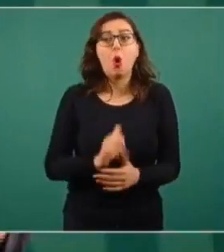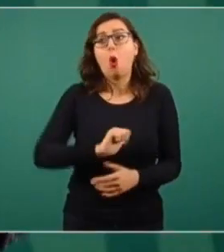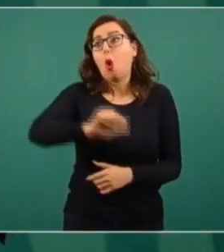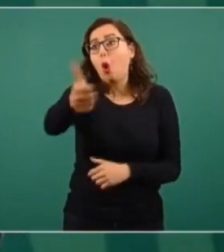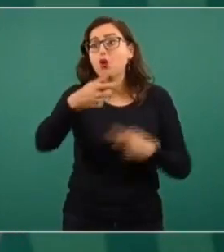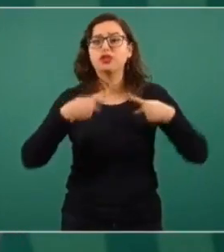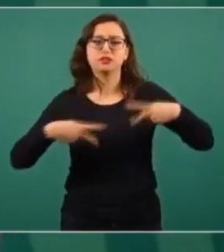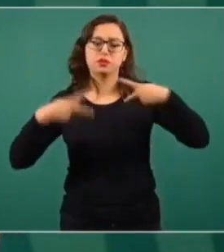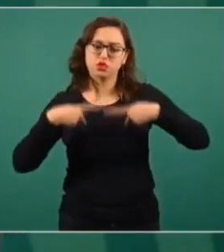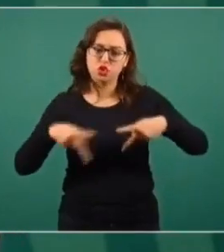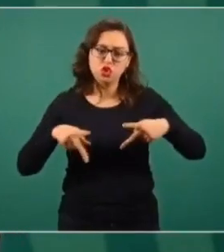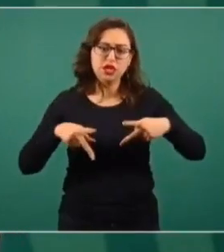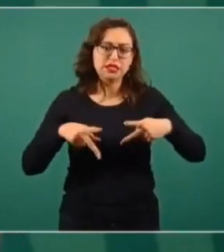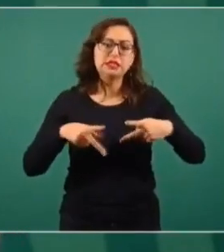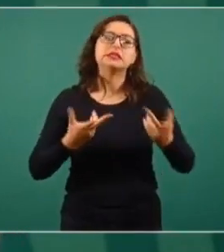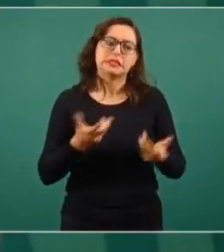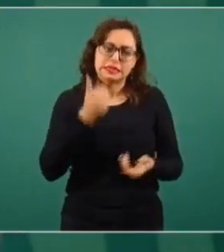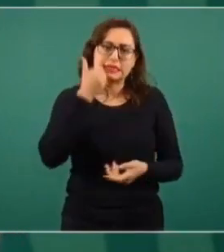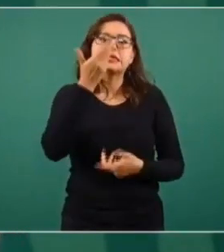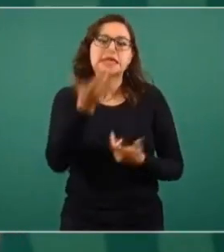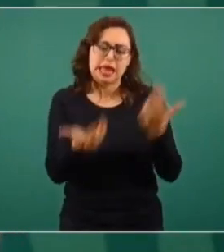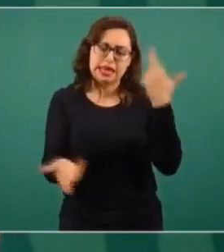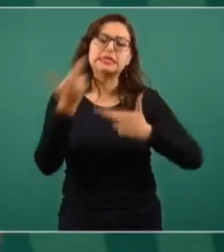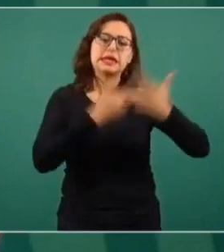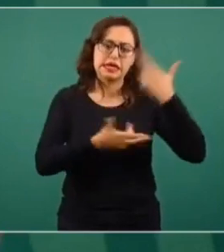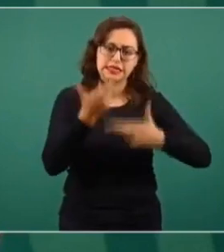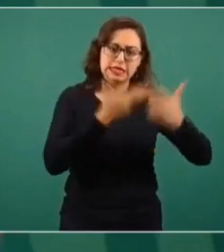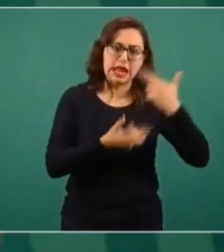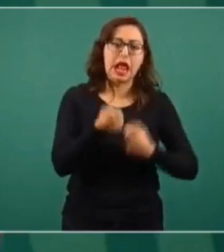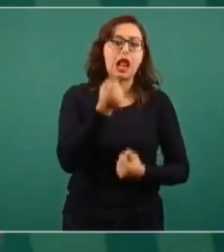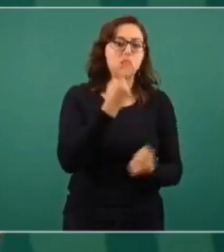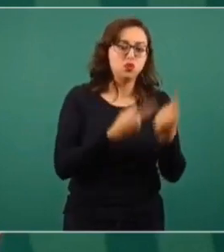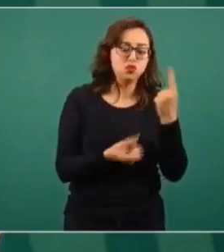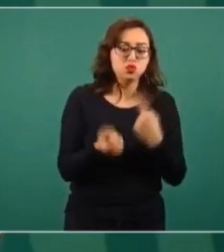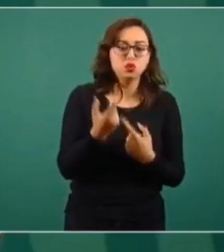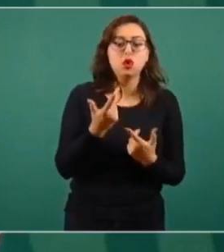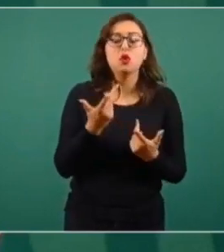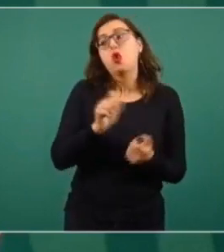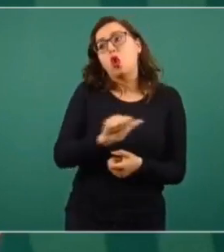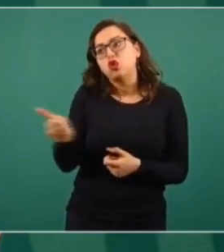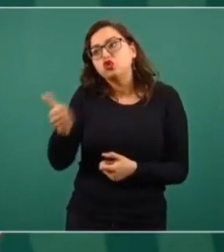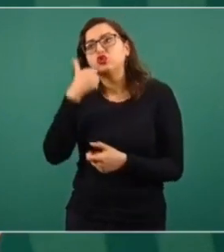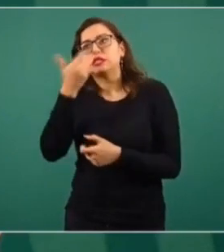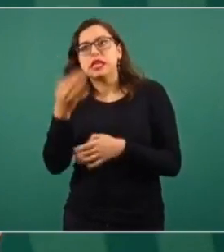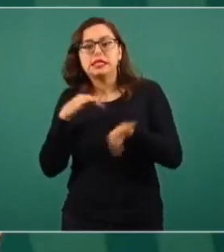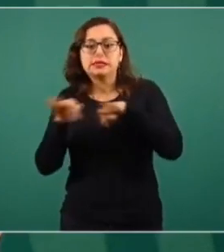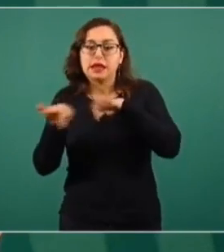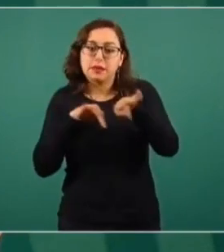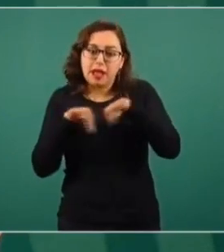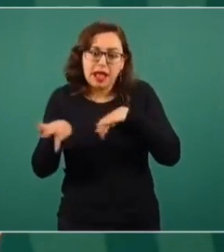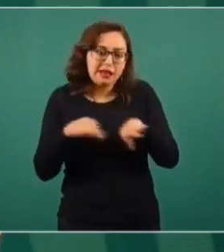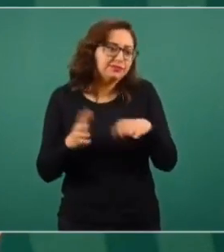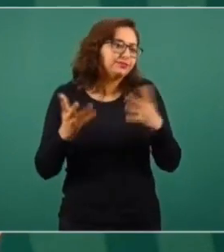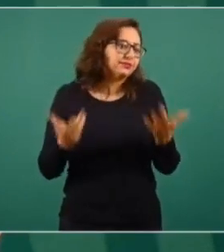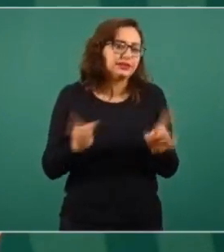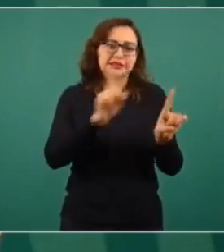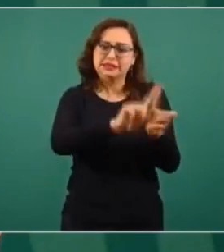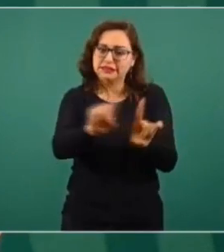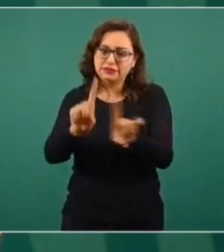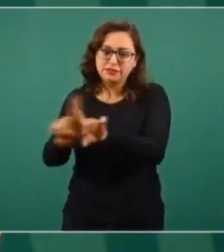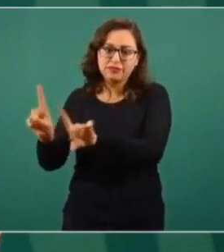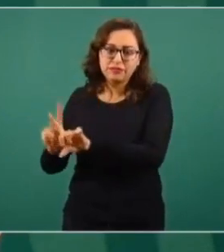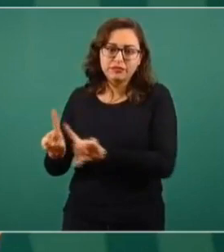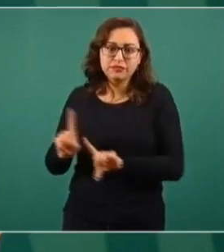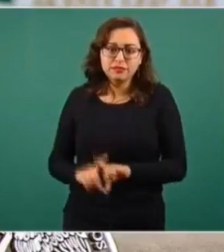tiene más una lógica de demanda laboral, por supuesto que hay que atenderlo, incluso lo han planteado con las visitas